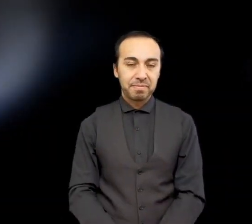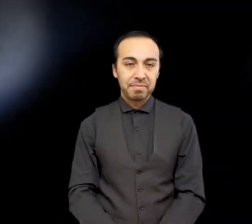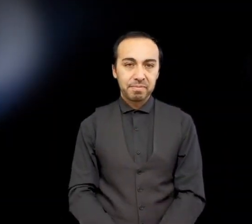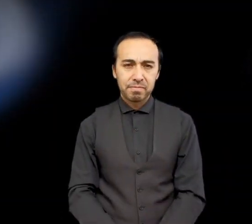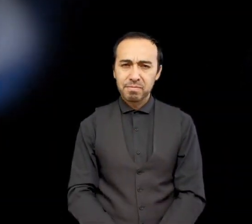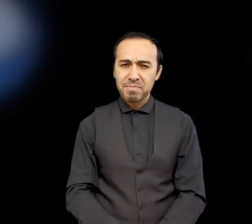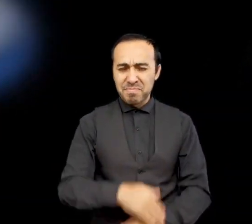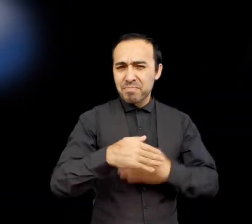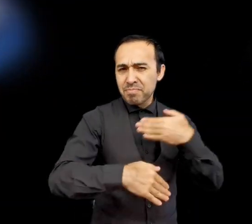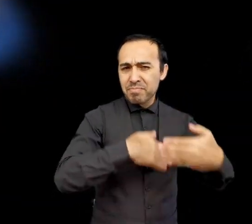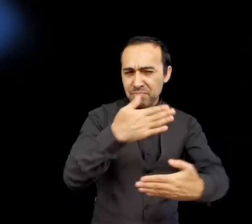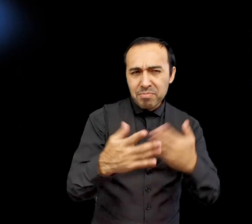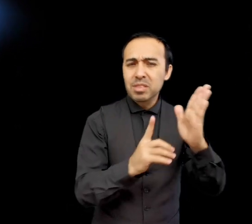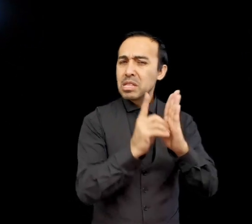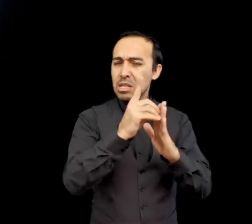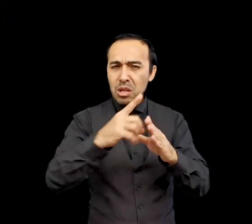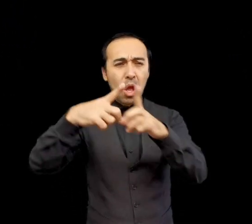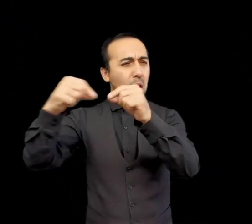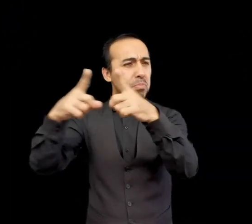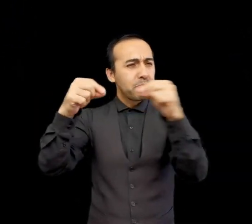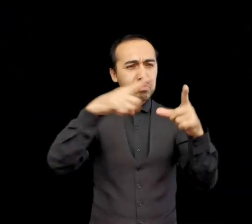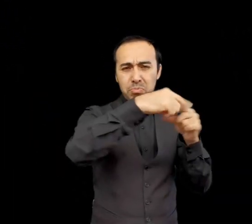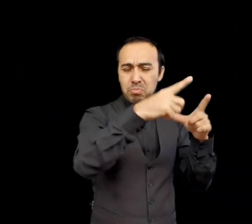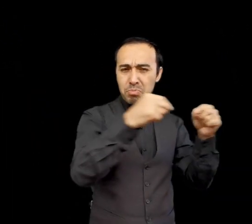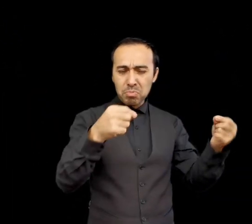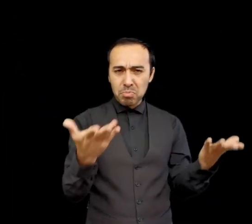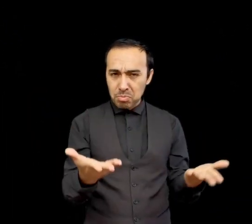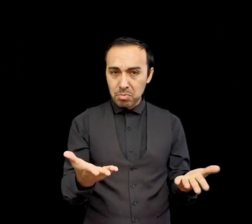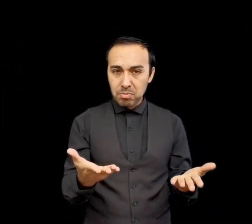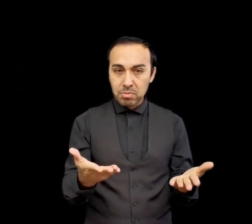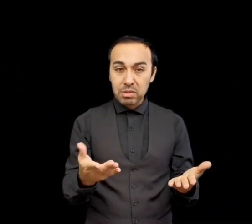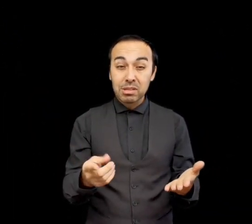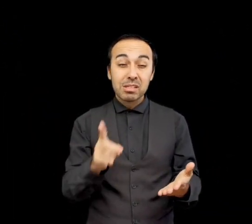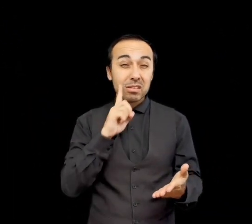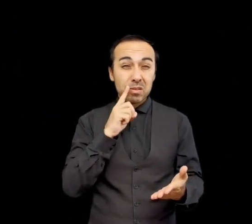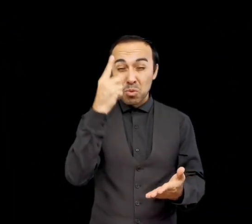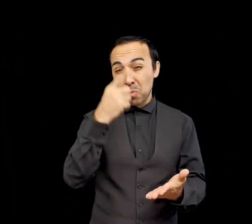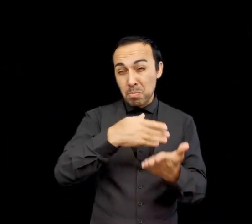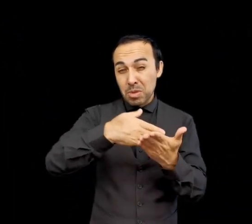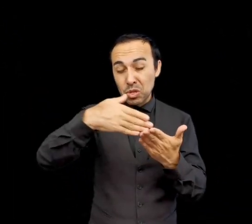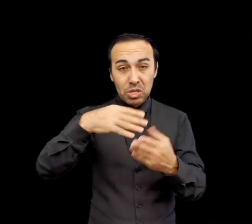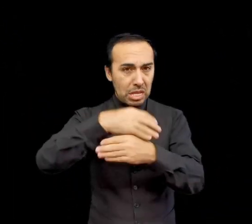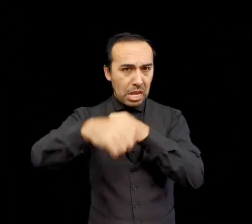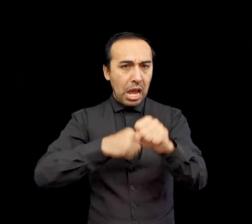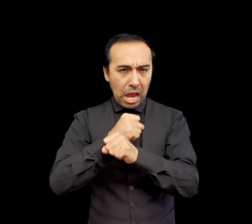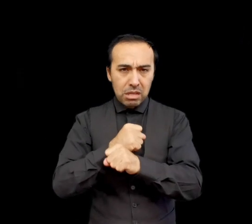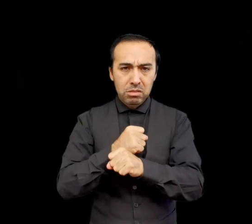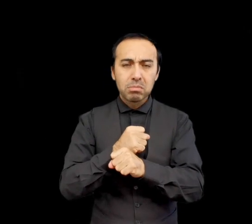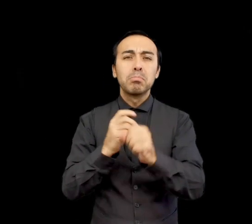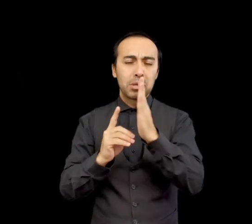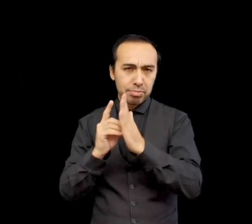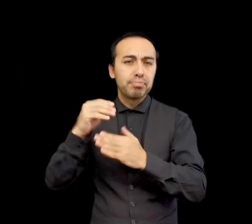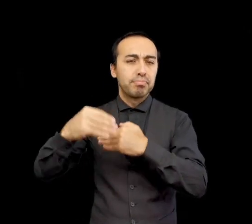El proceso de formación estelar para una estrella de masa solar dura alrededor de un millón de años desde que la nube de gas inicial